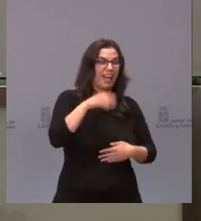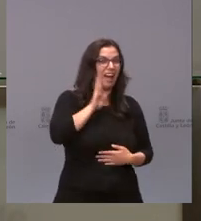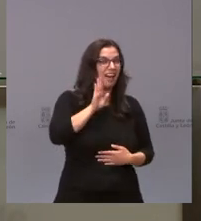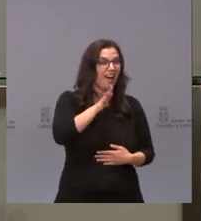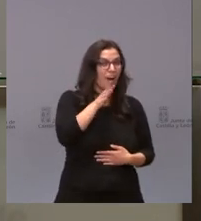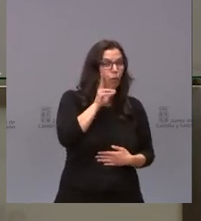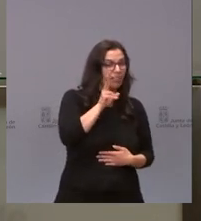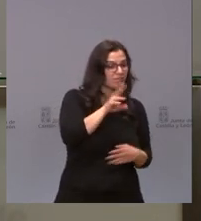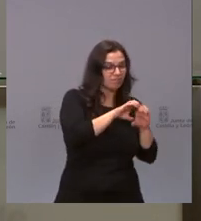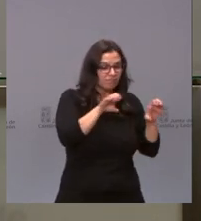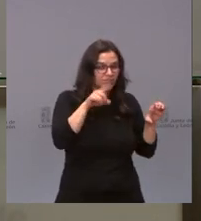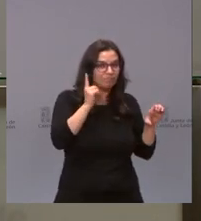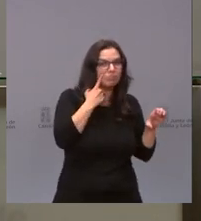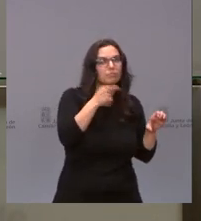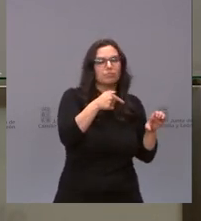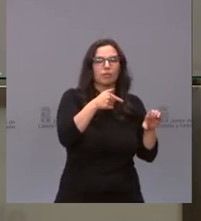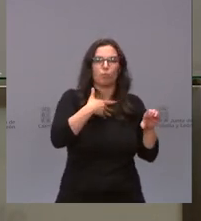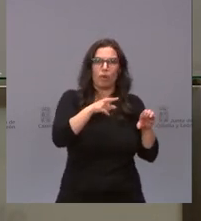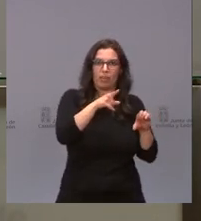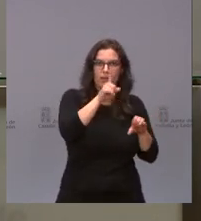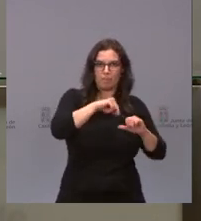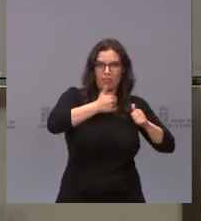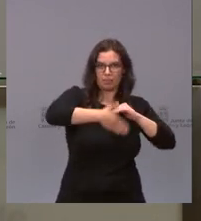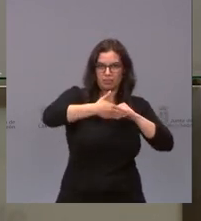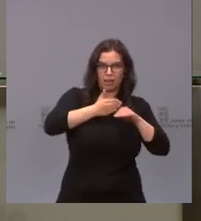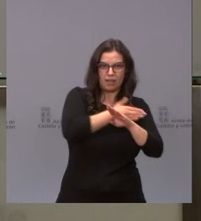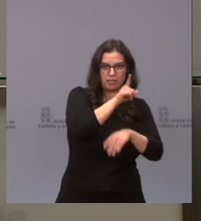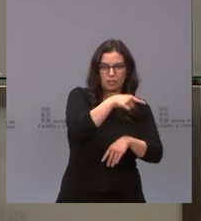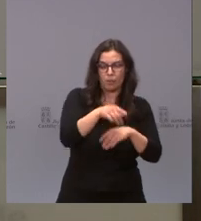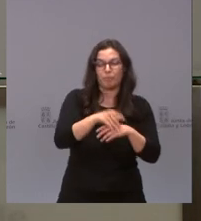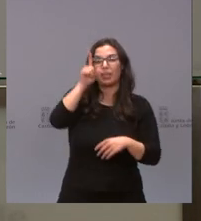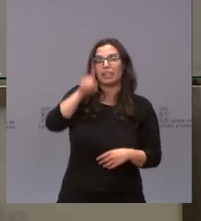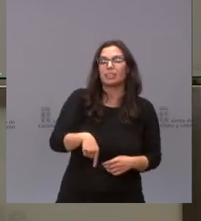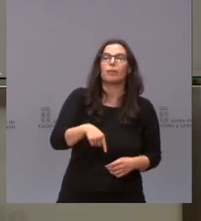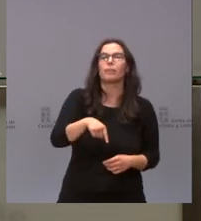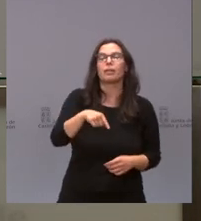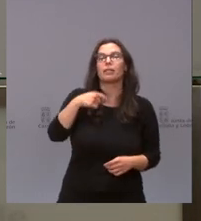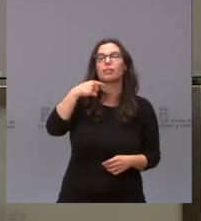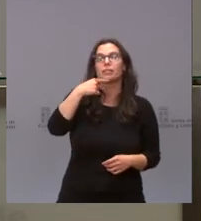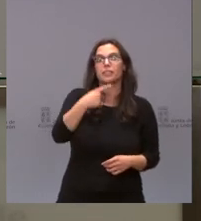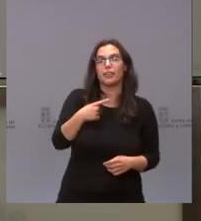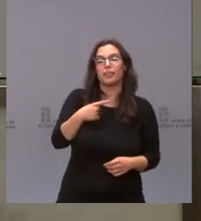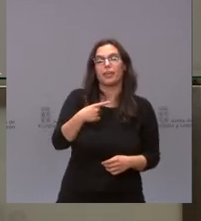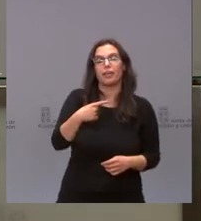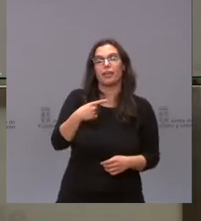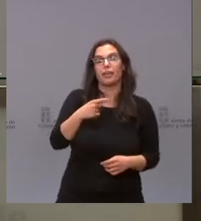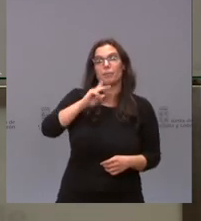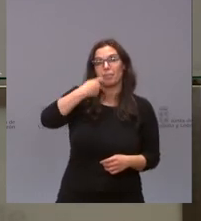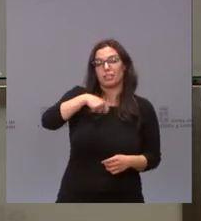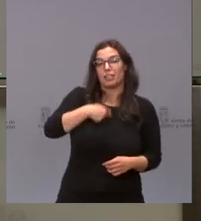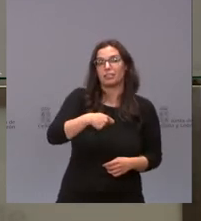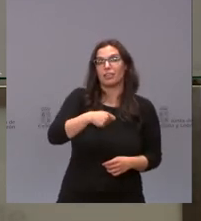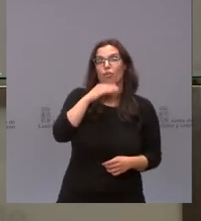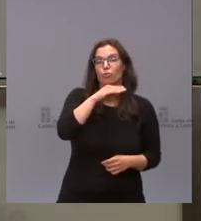Y también quería preguntarle porque el vicepresidente dijo en octubre de 2019 que la Cámara de Valladolid no iba a recibir subvenciones